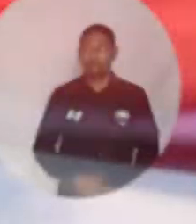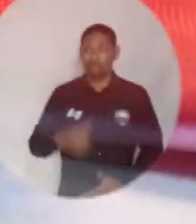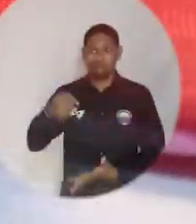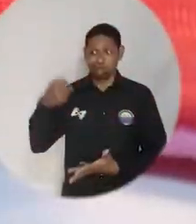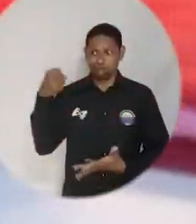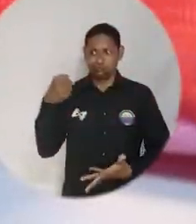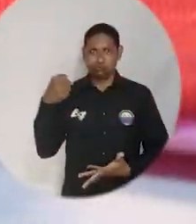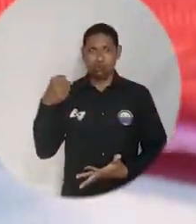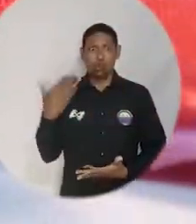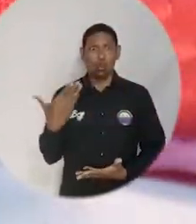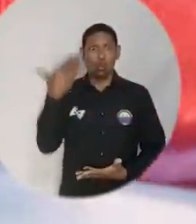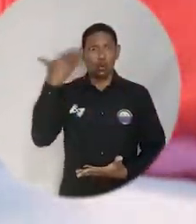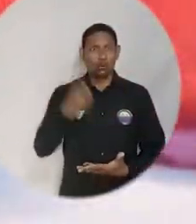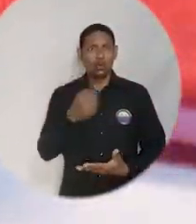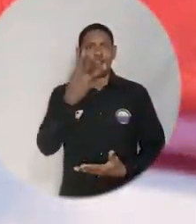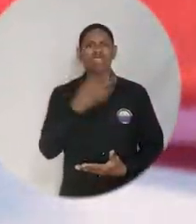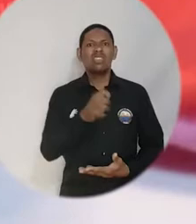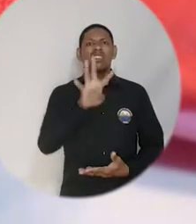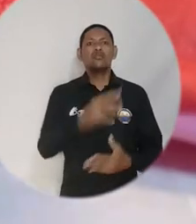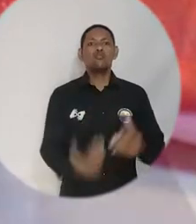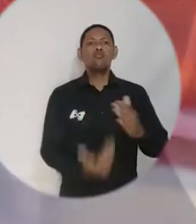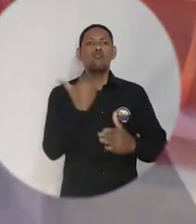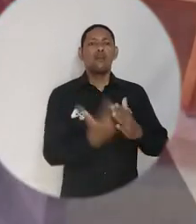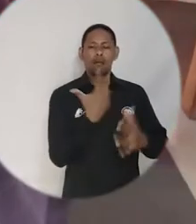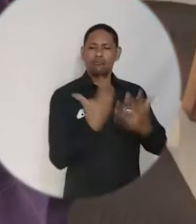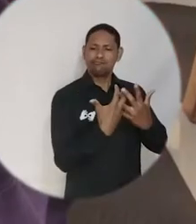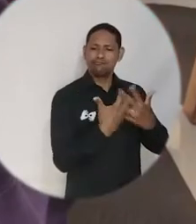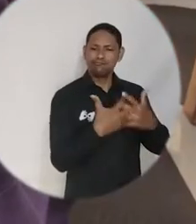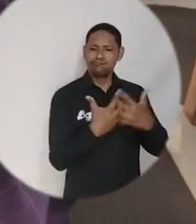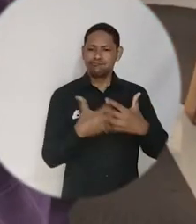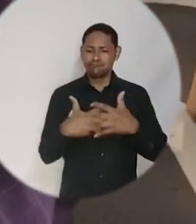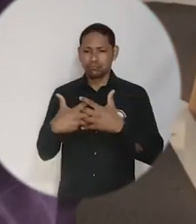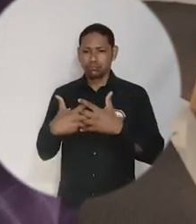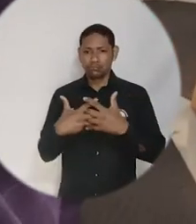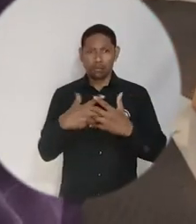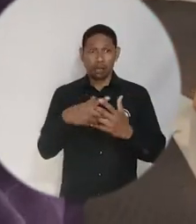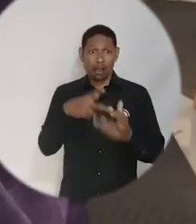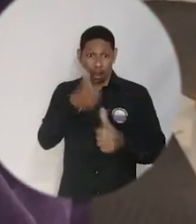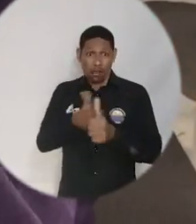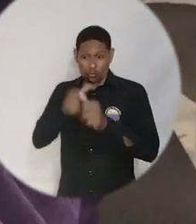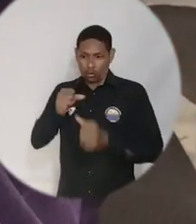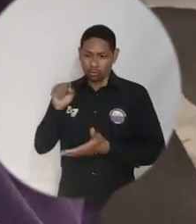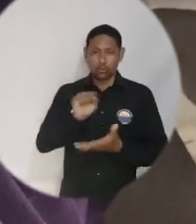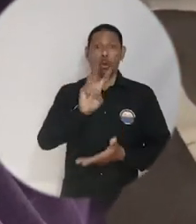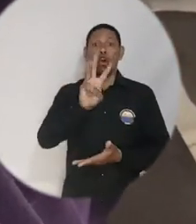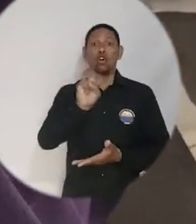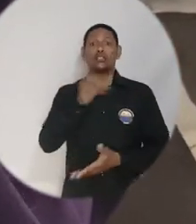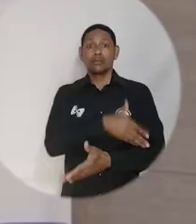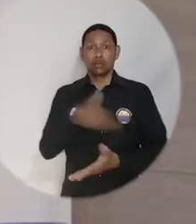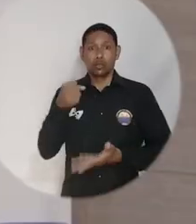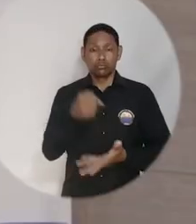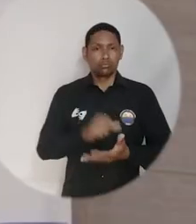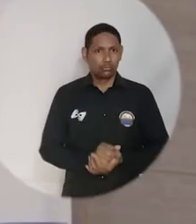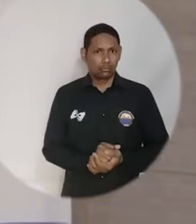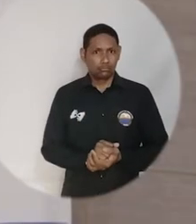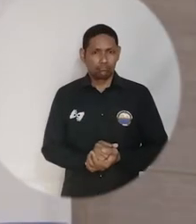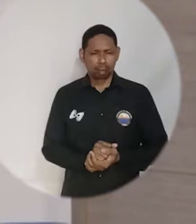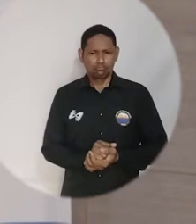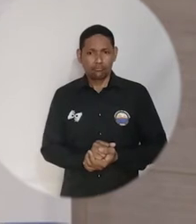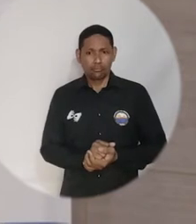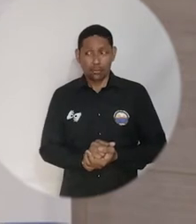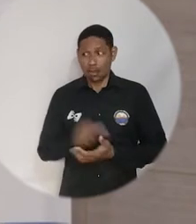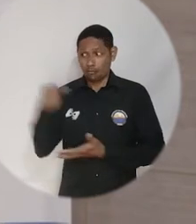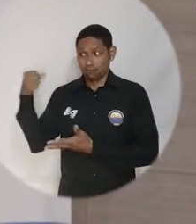Con este fondo se impulsará la creación de 19 nuevas empresas que podrán recibir hasta 80 millones de pesos. Hay un capital